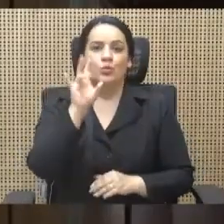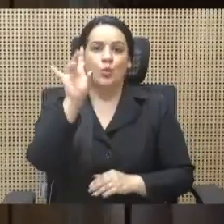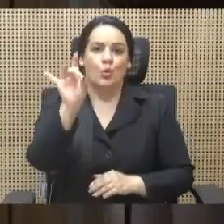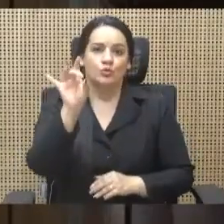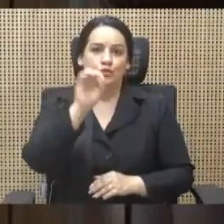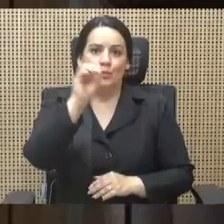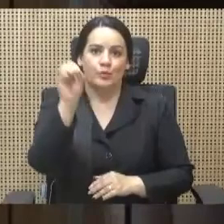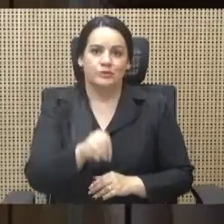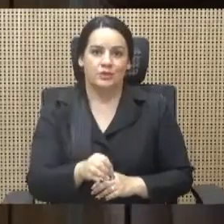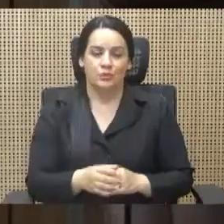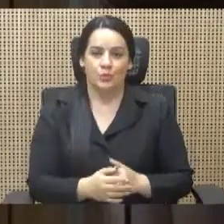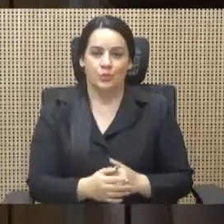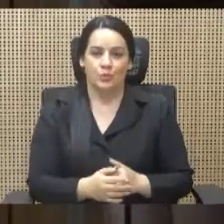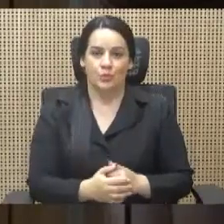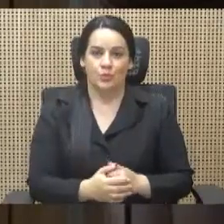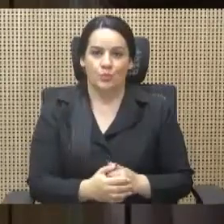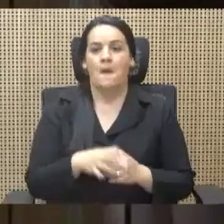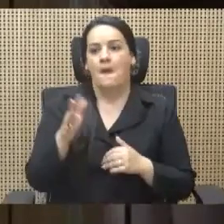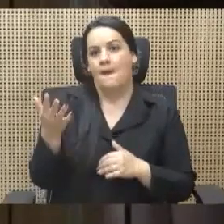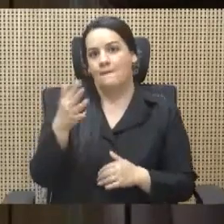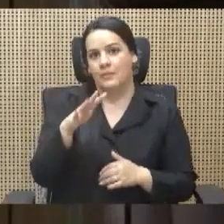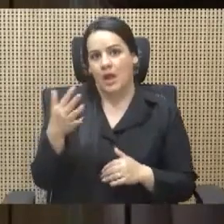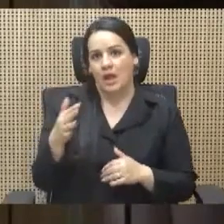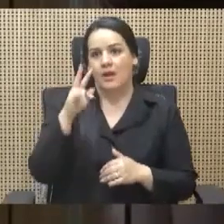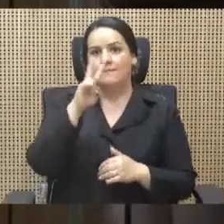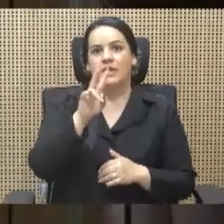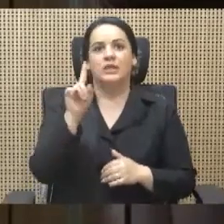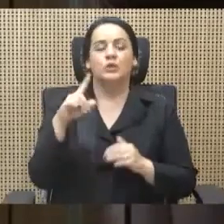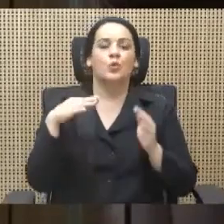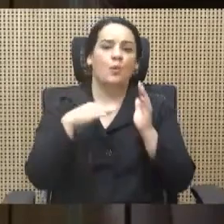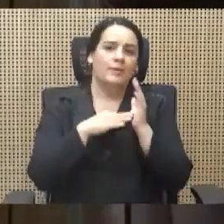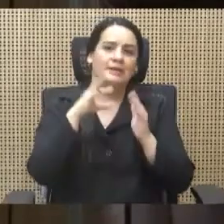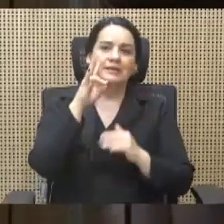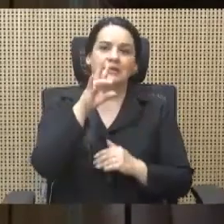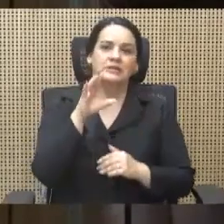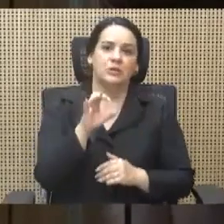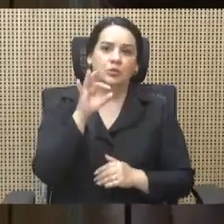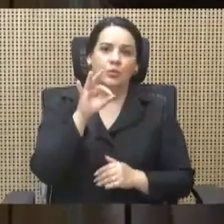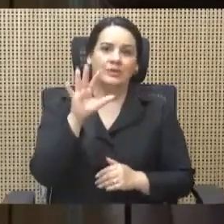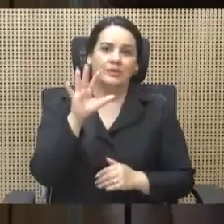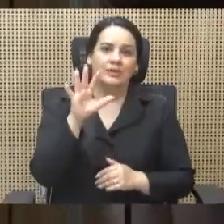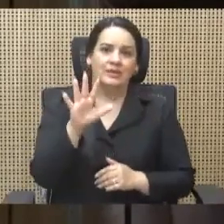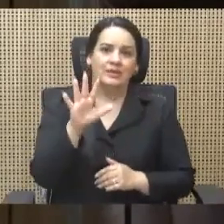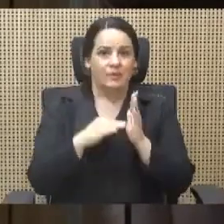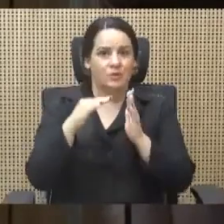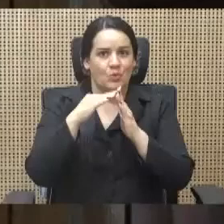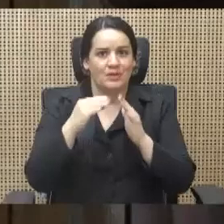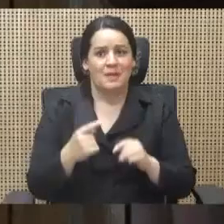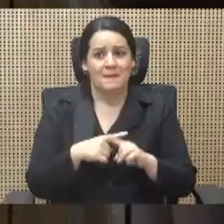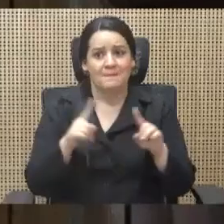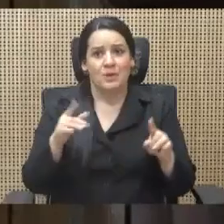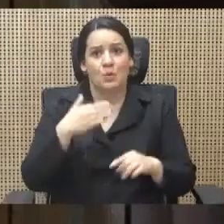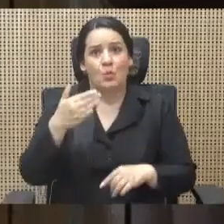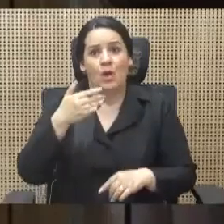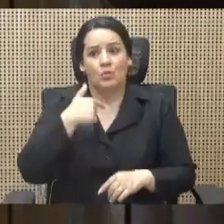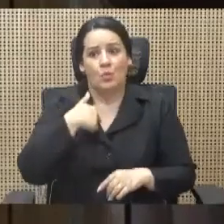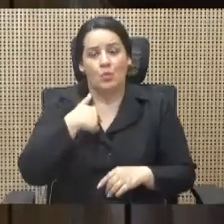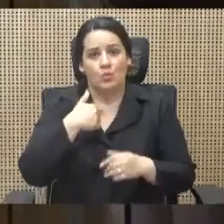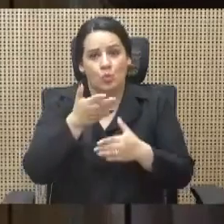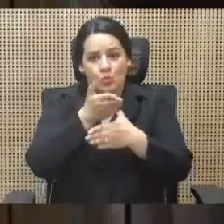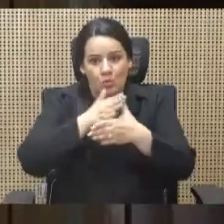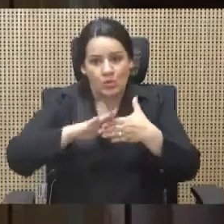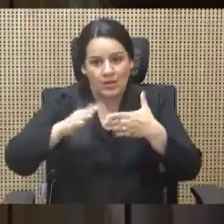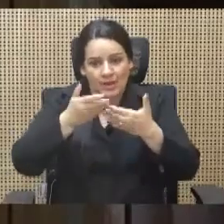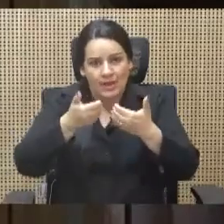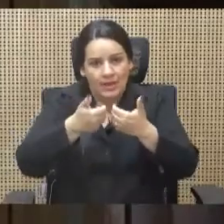más o menos a 21.795 millones. Pero cuando uno desagrega ese presupuesto y observa que